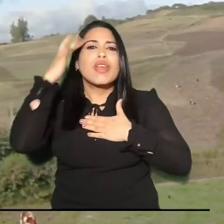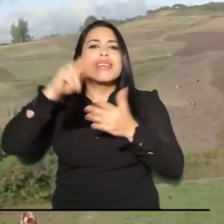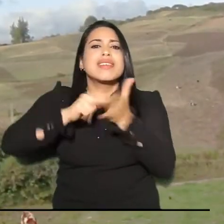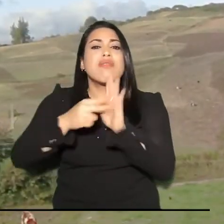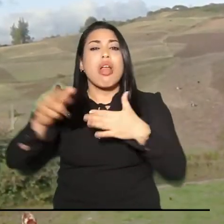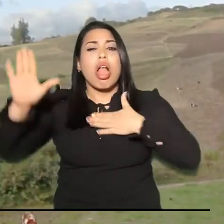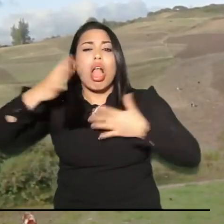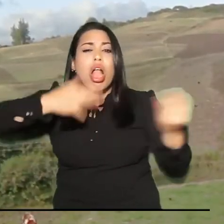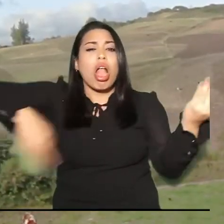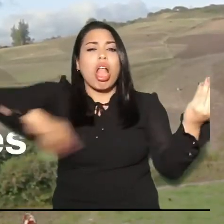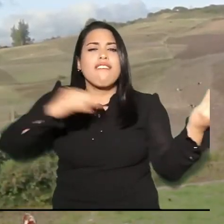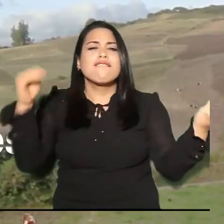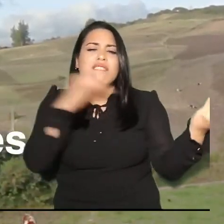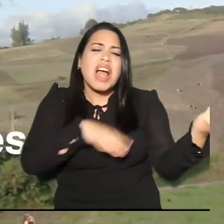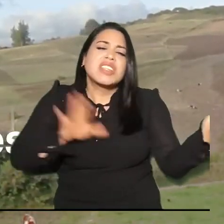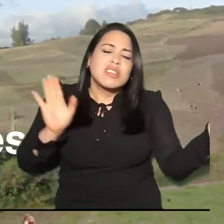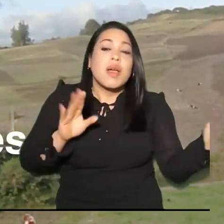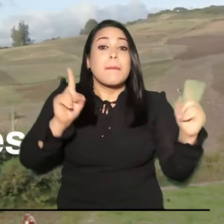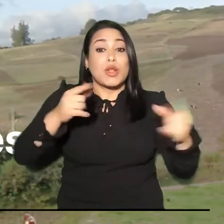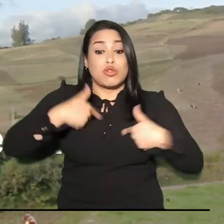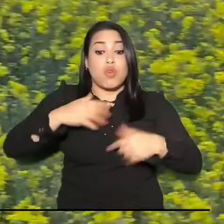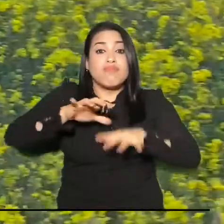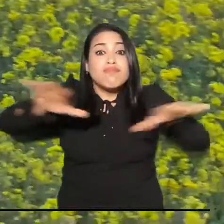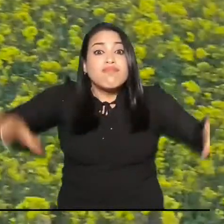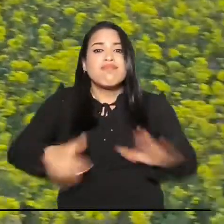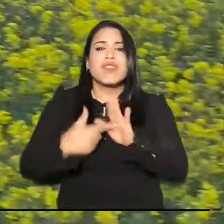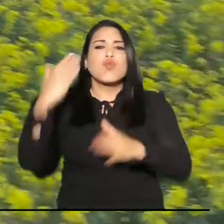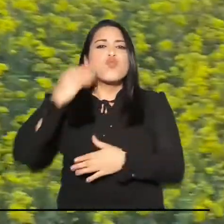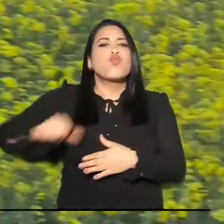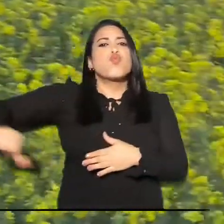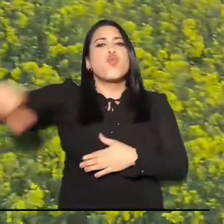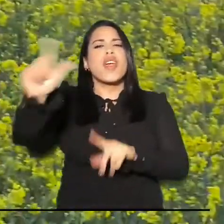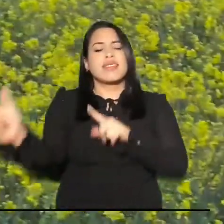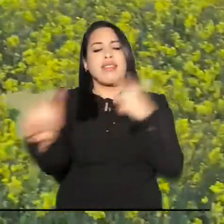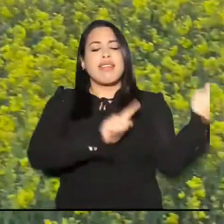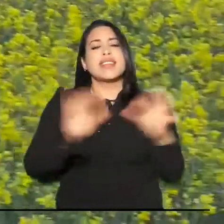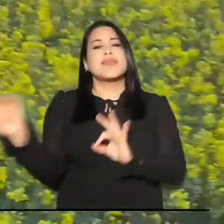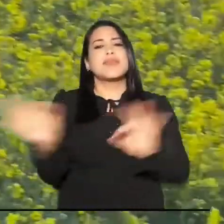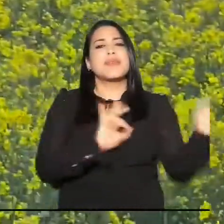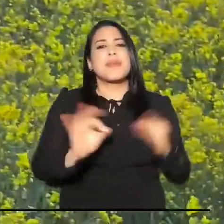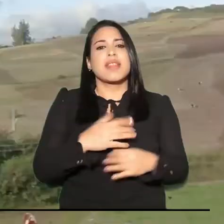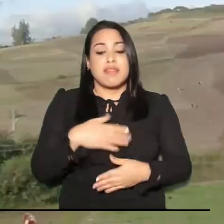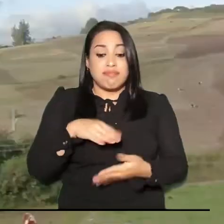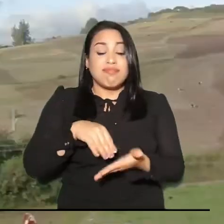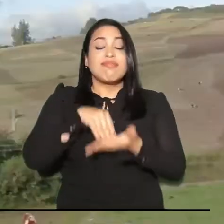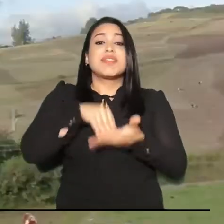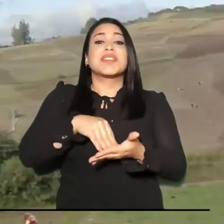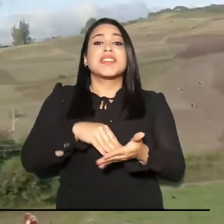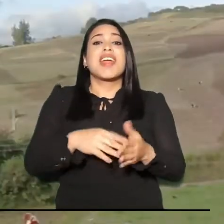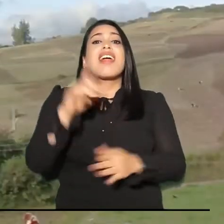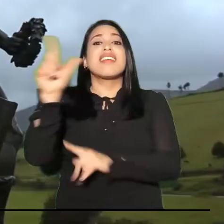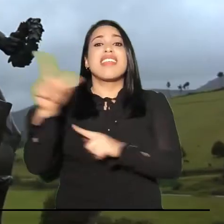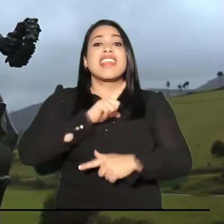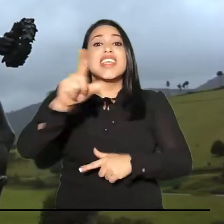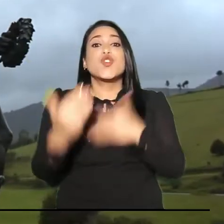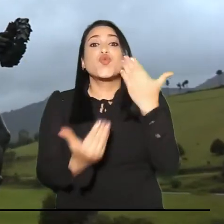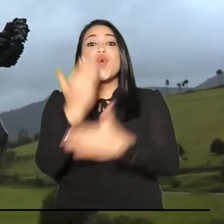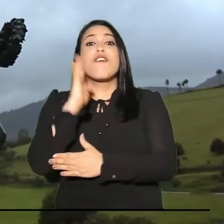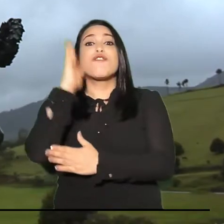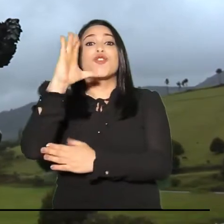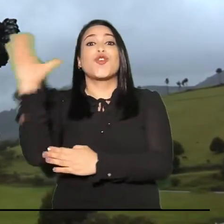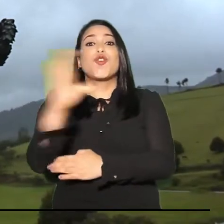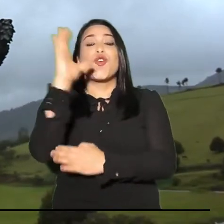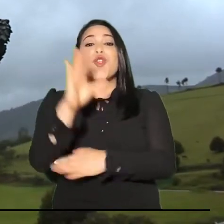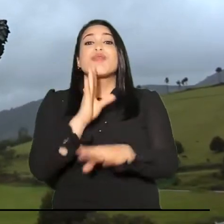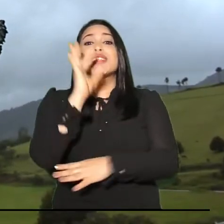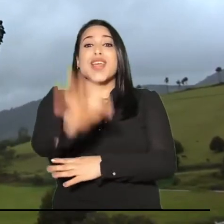porque quien promete no cumple. Me gusta hacer y quiero decirles que las mujeres ya estamos listas. Con la frente en alto para liderar